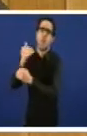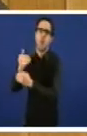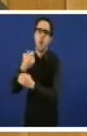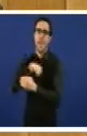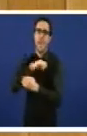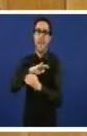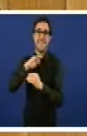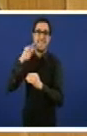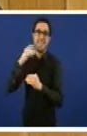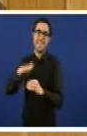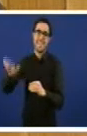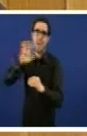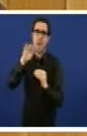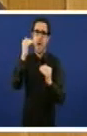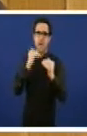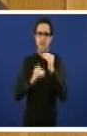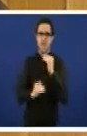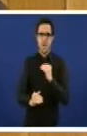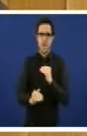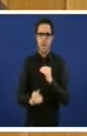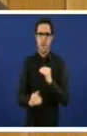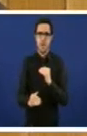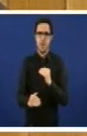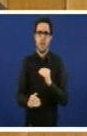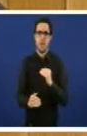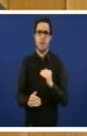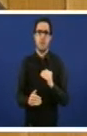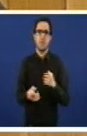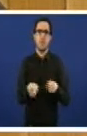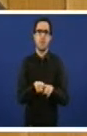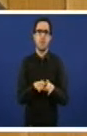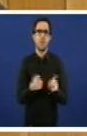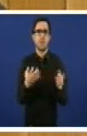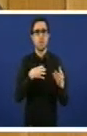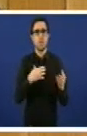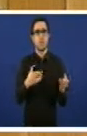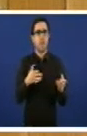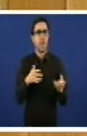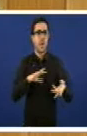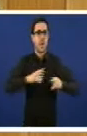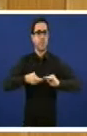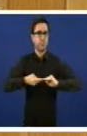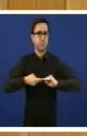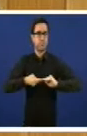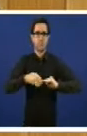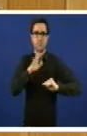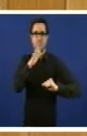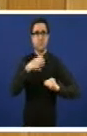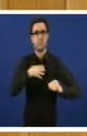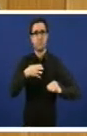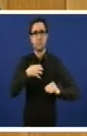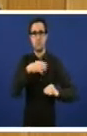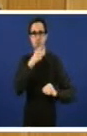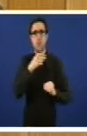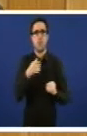inferior a cobertura estatal deixa de ser de aplicación xa que vai a ser de aplicación a lei que dá máis